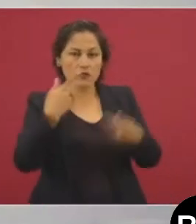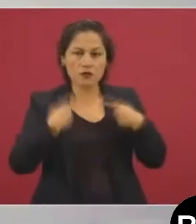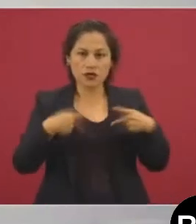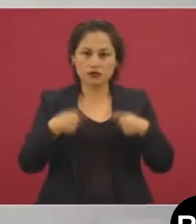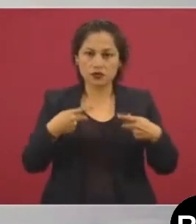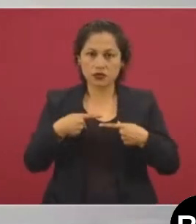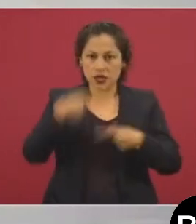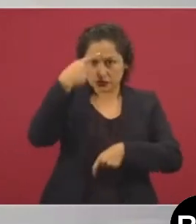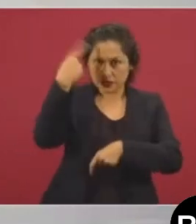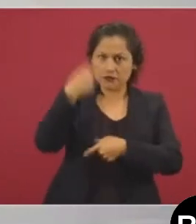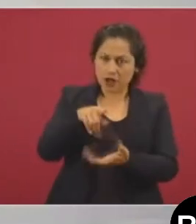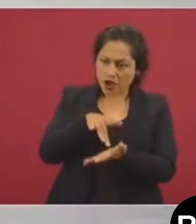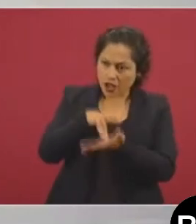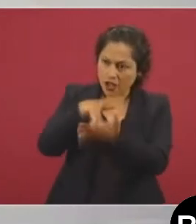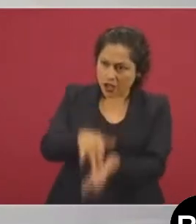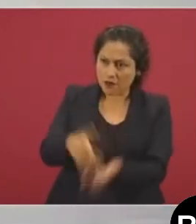para beneficiar a candidatos,